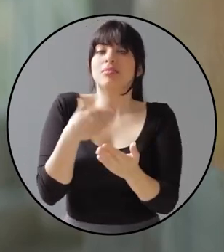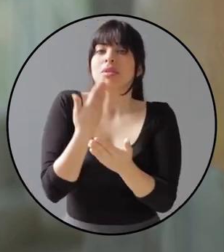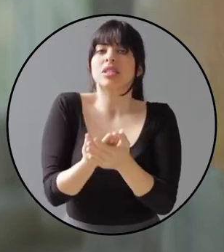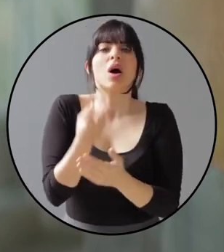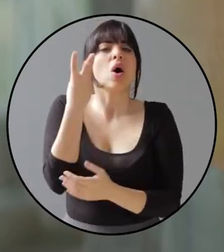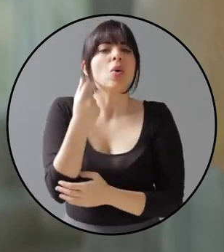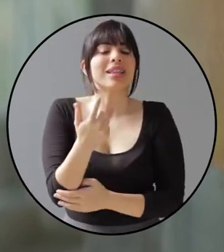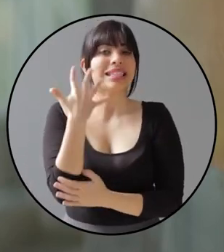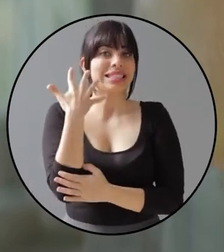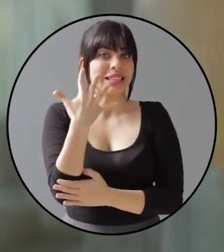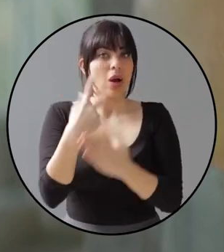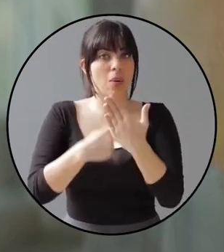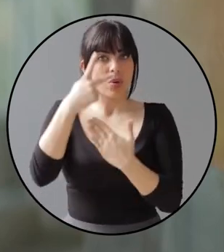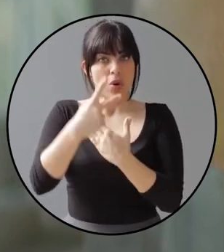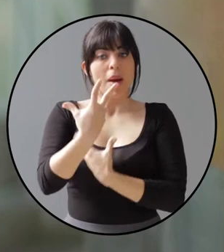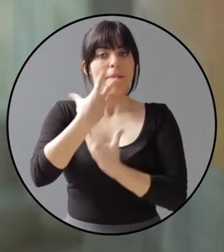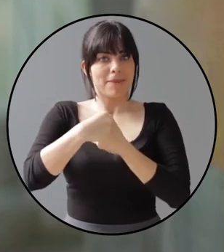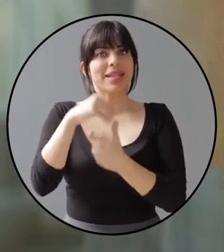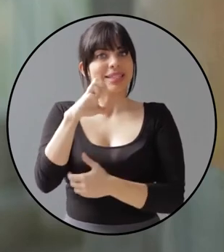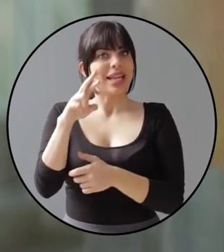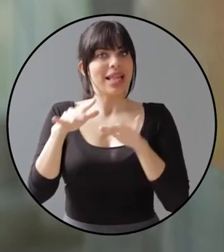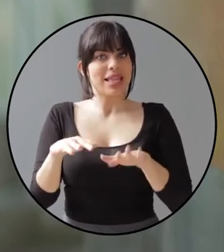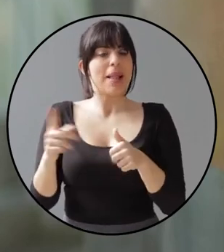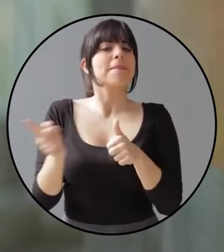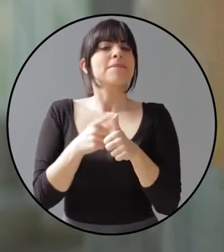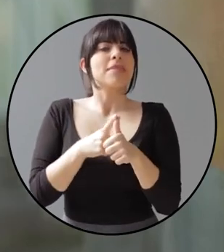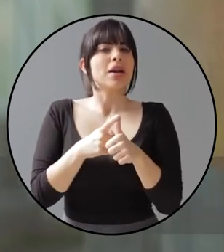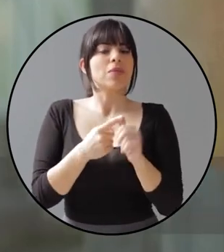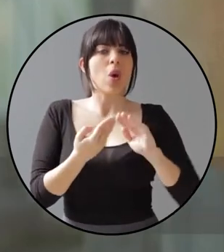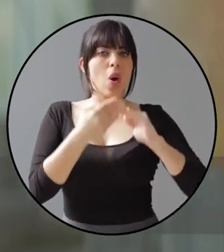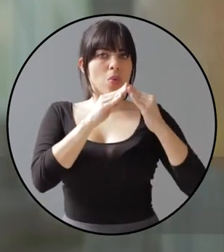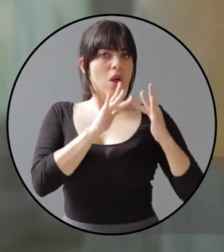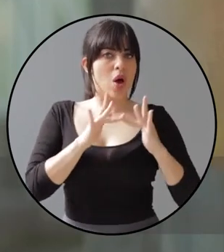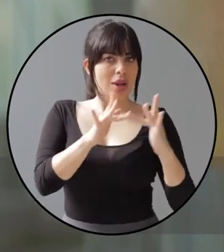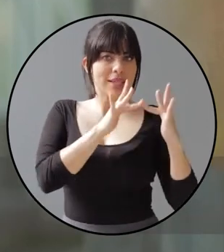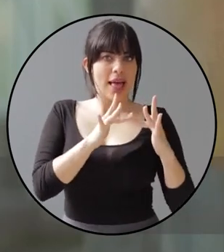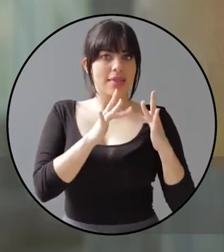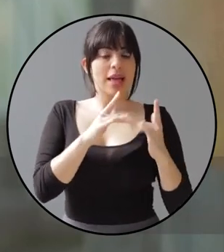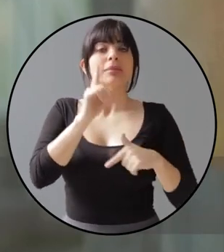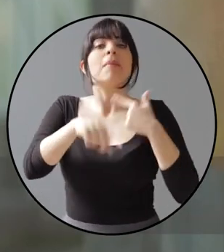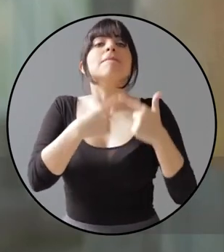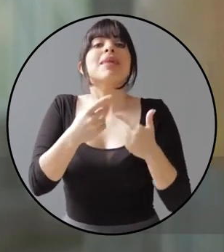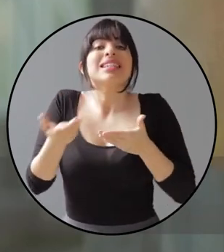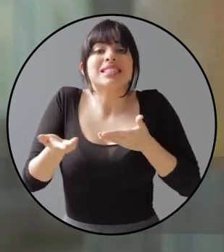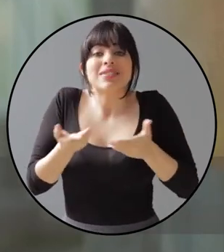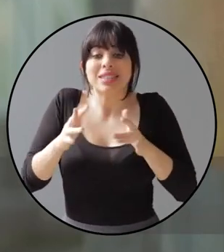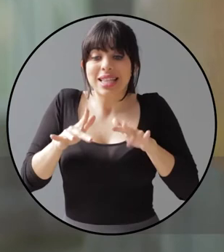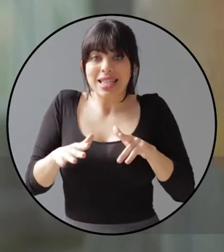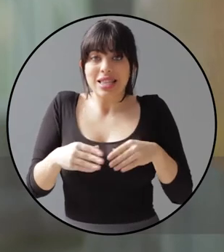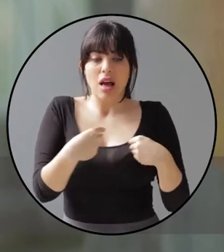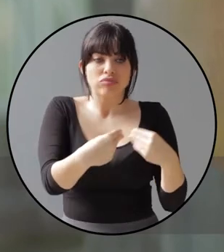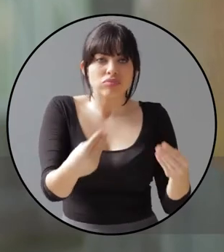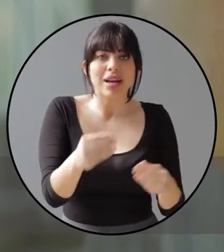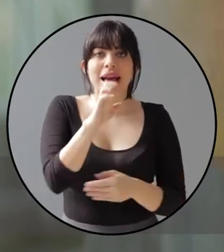cinco programas que estructuran CR Digital. Primero, comunidades conectadas. Vamos a llevar servicios